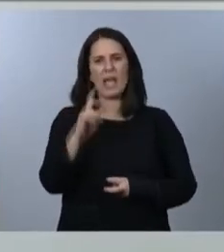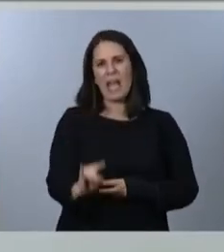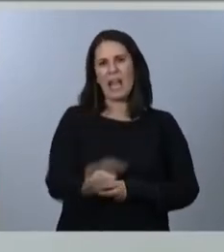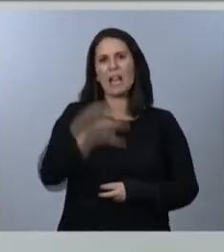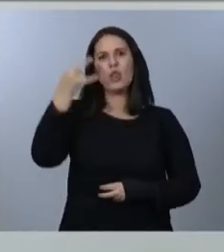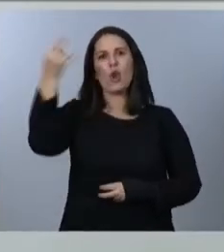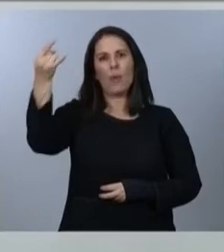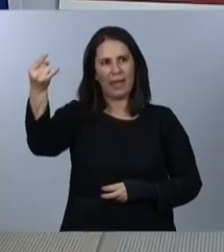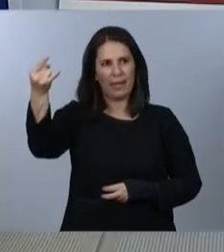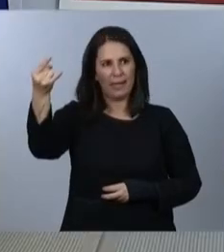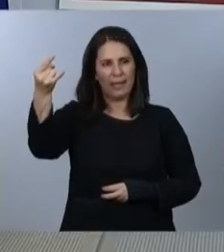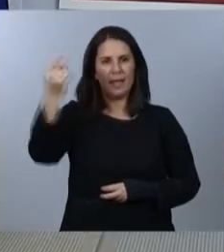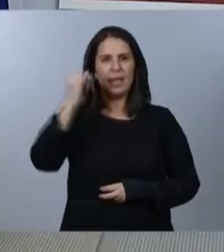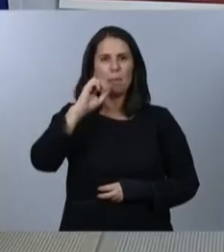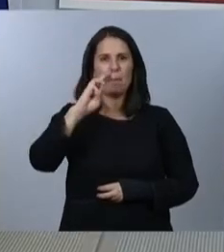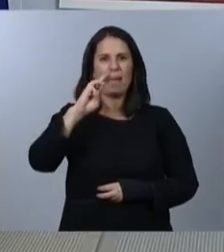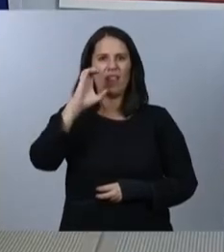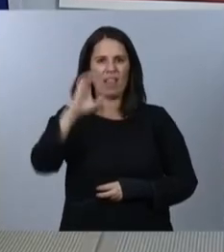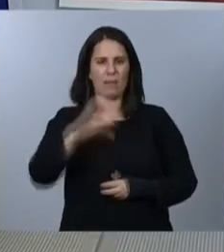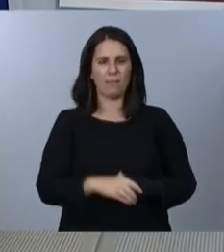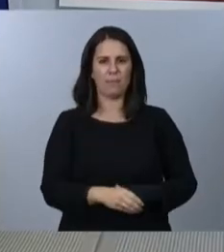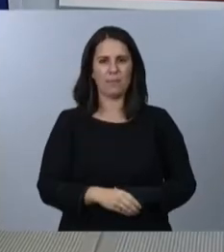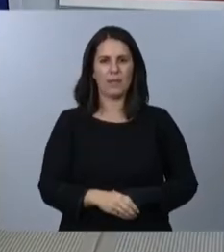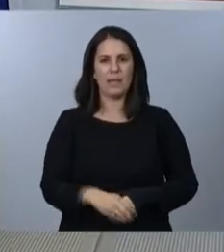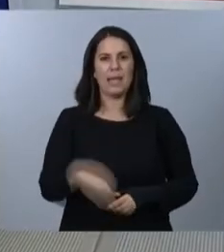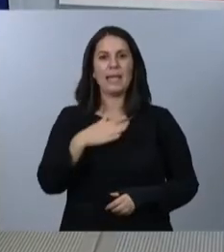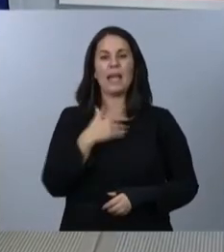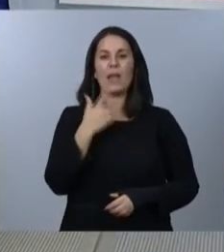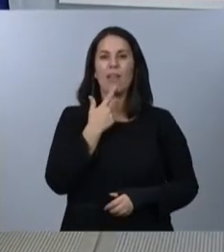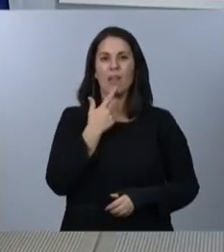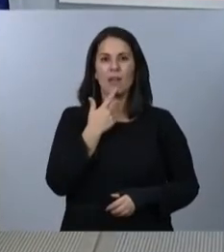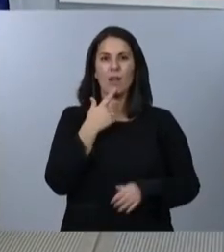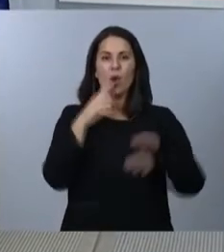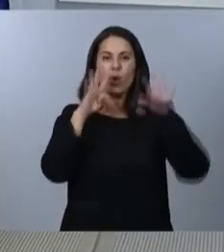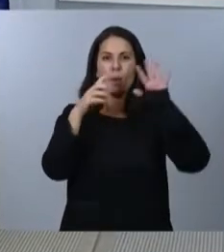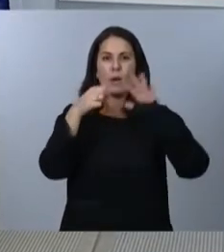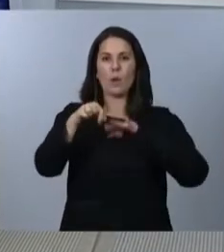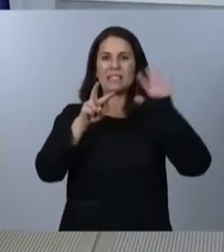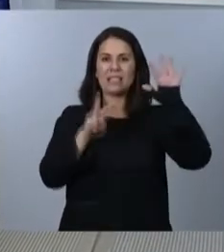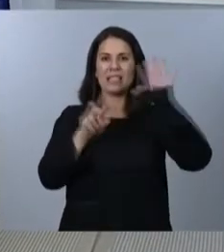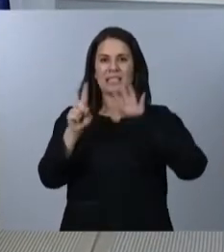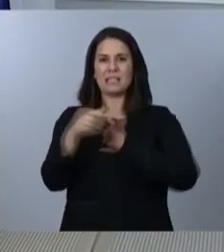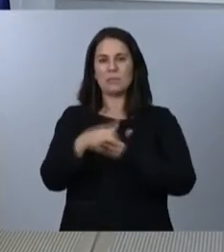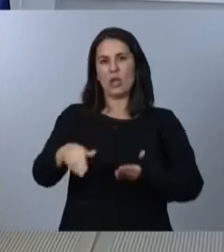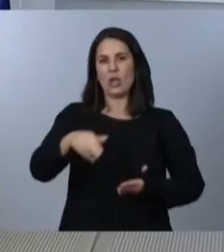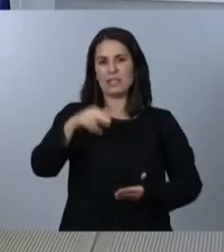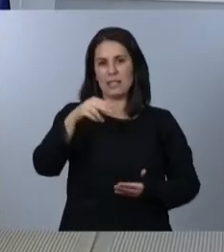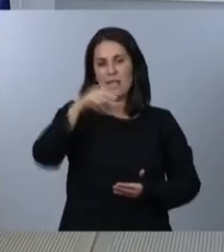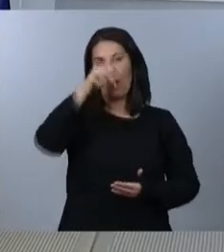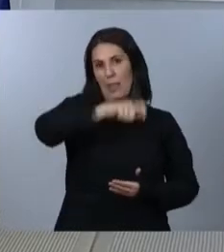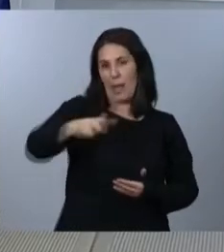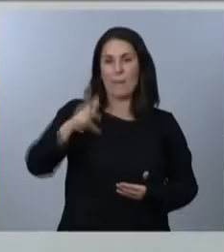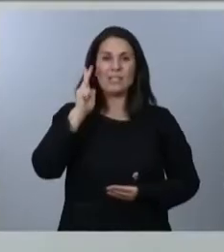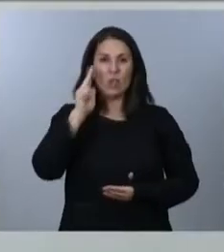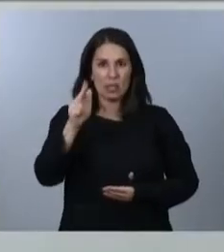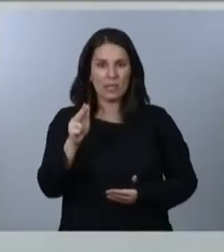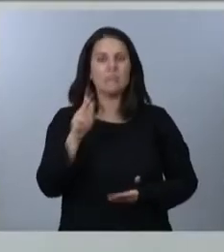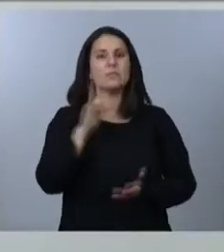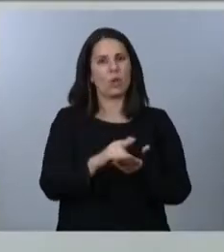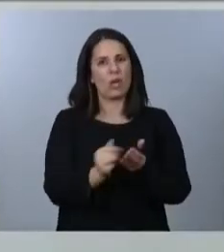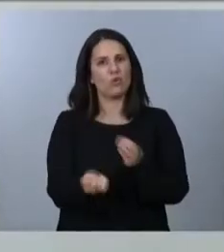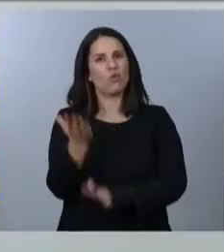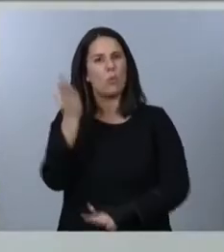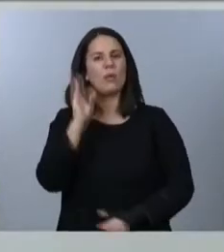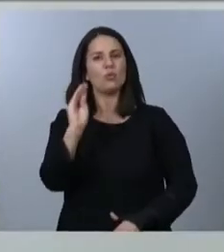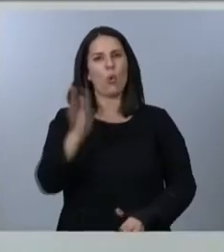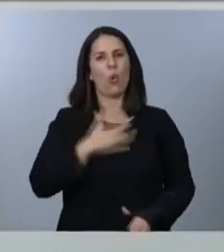IPC. Por tanto, serán 9,76 millones de pensionistas verán incrementado su pensión en un